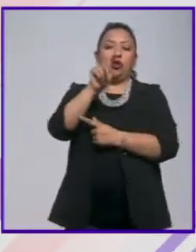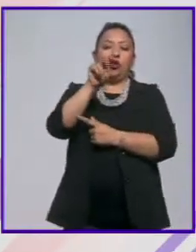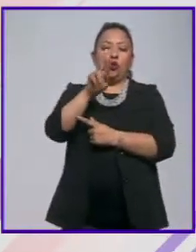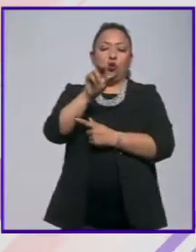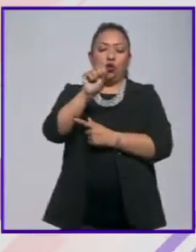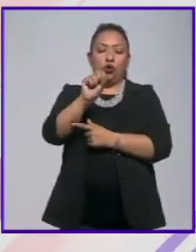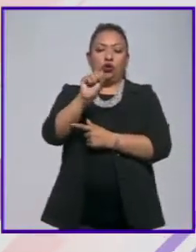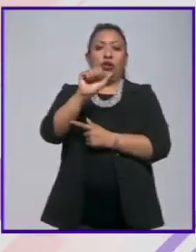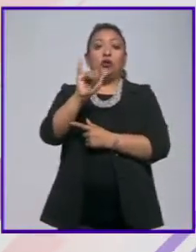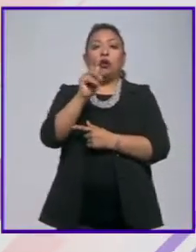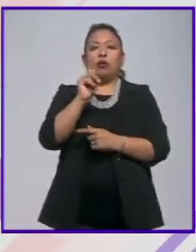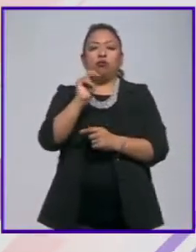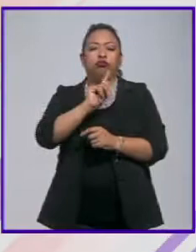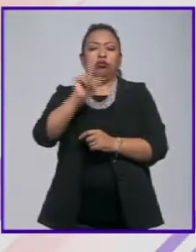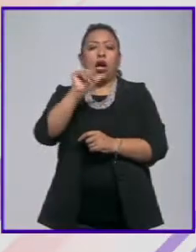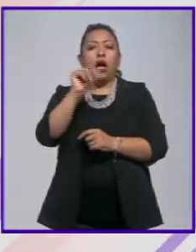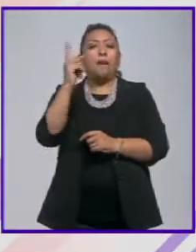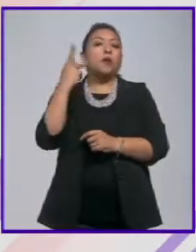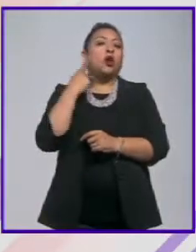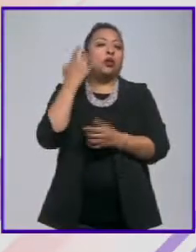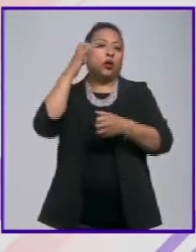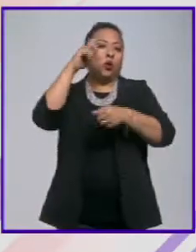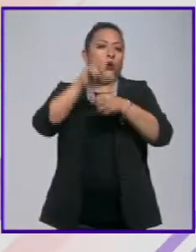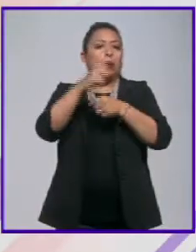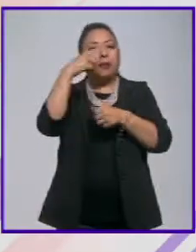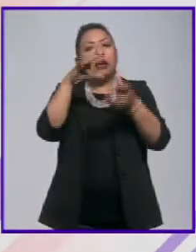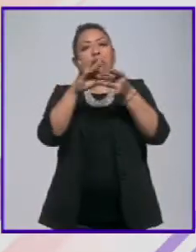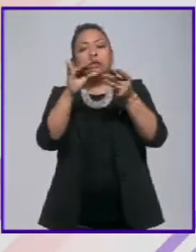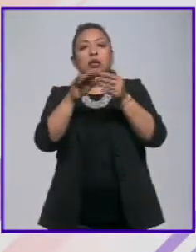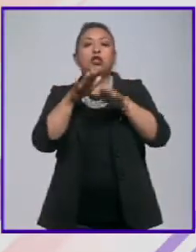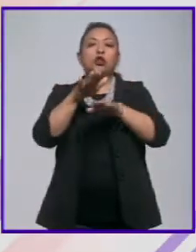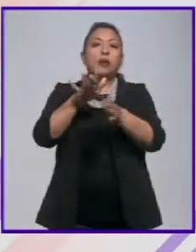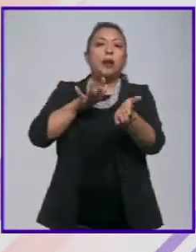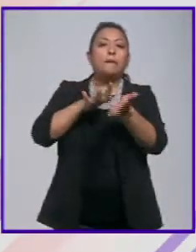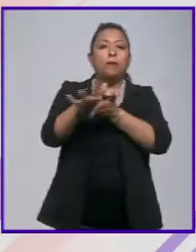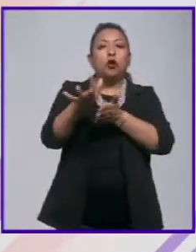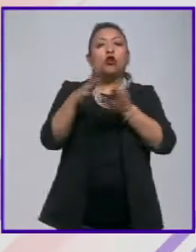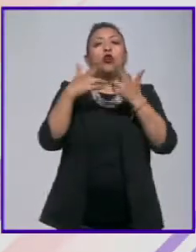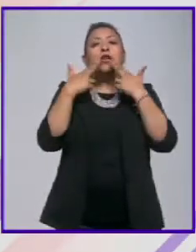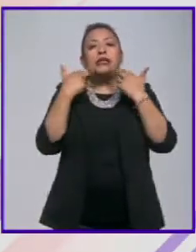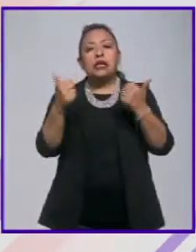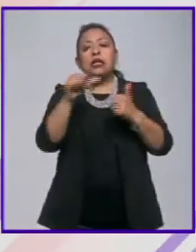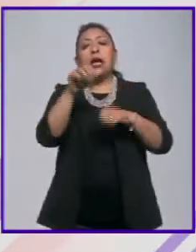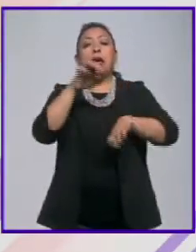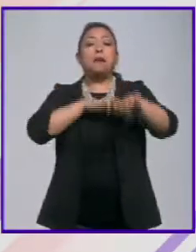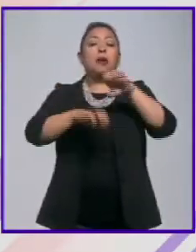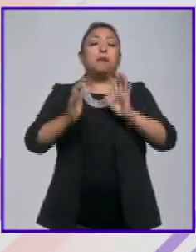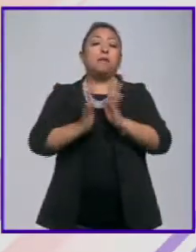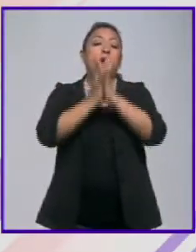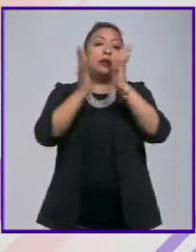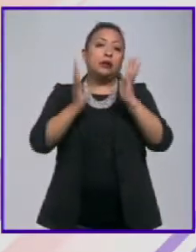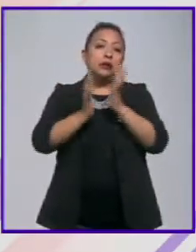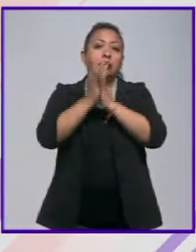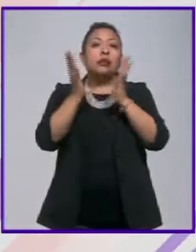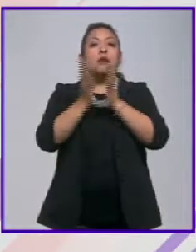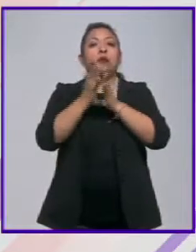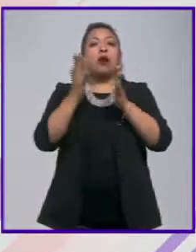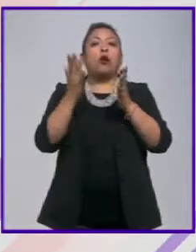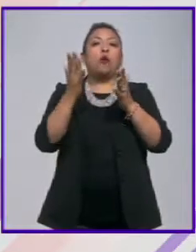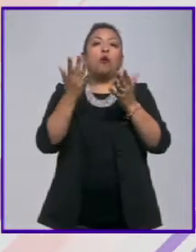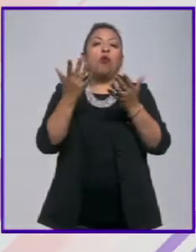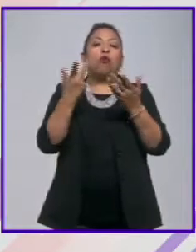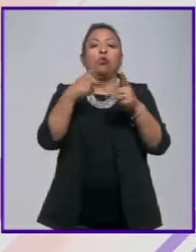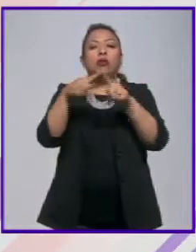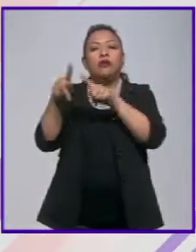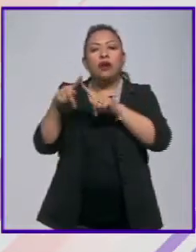quien es experto en política cultural, para platicarnos acerca de los apoyos fiscales a las empresas que participan en la producción cultural de